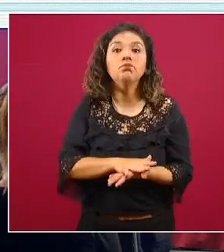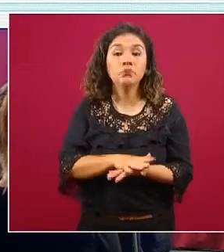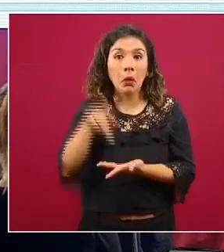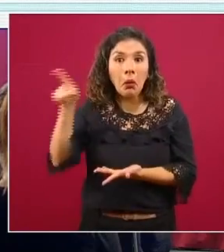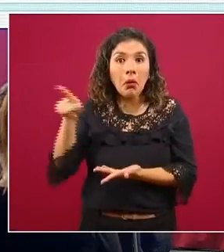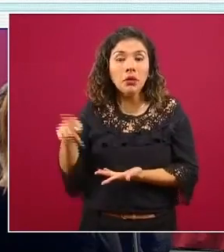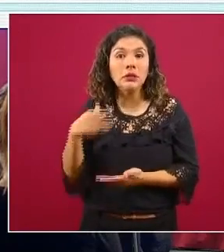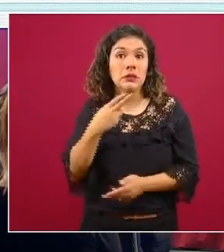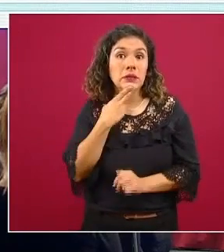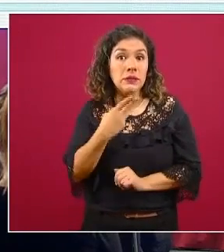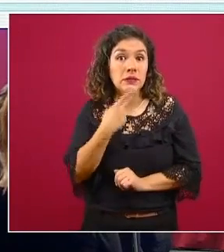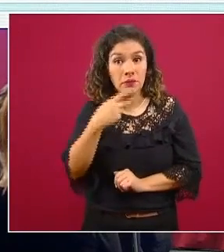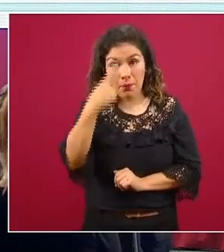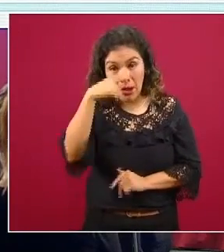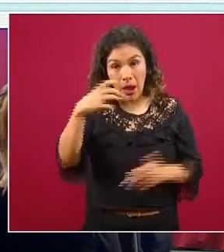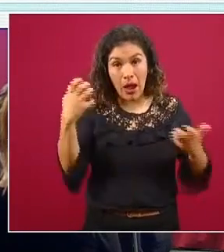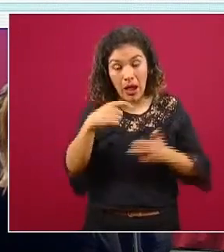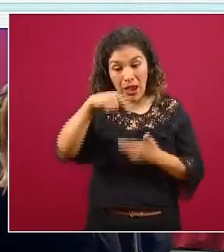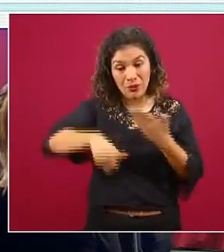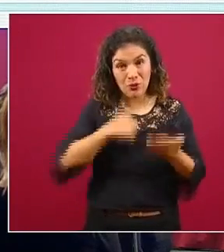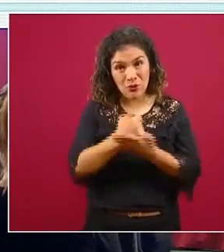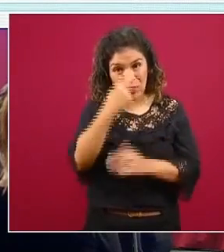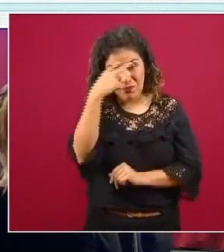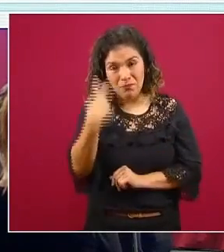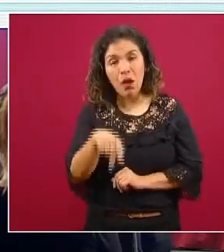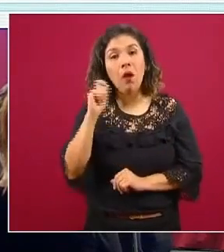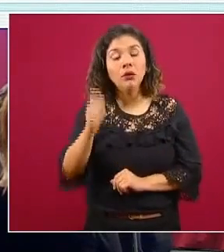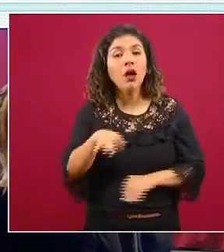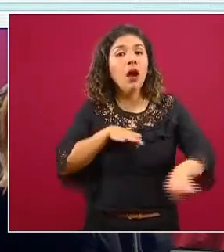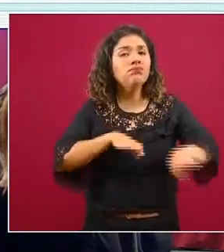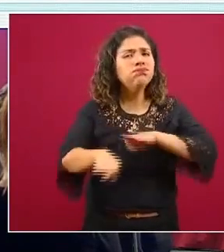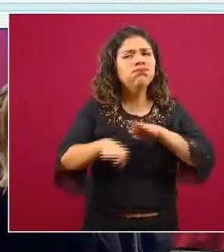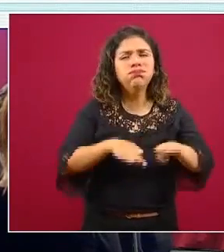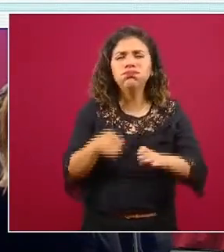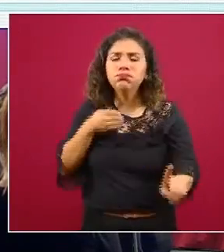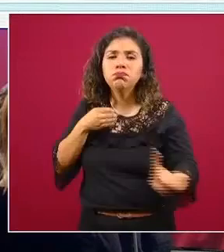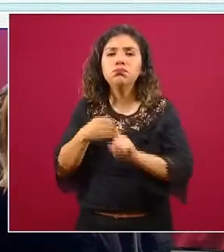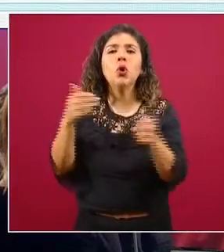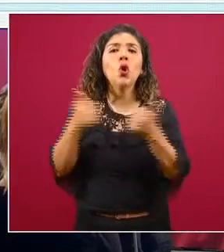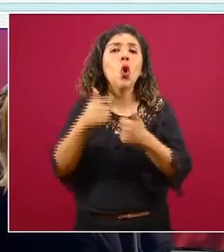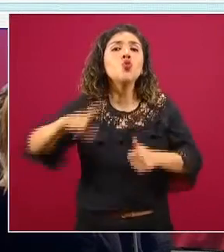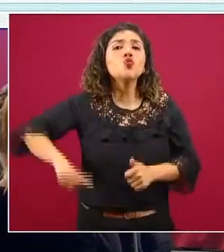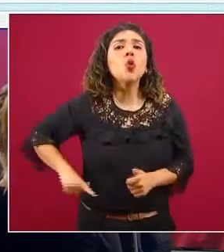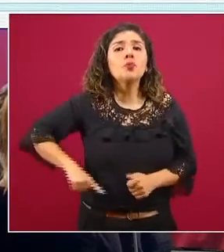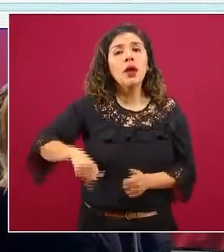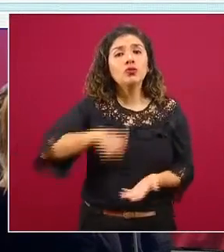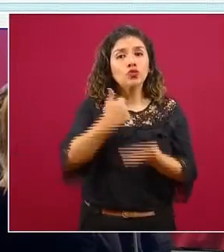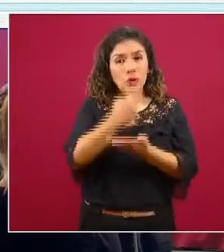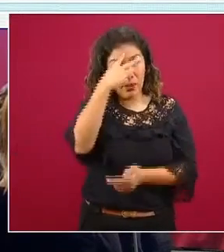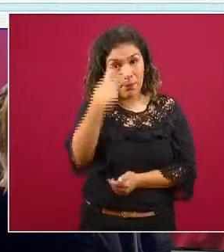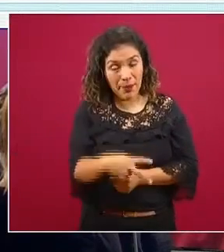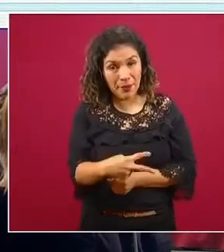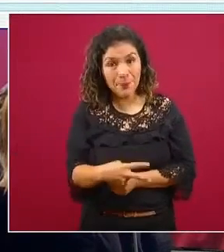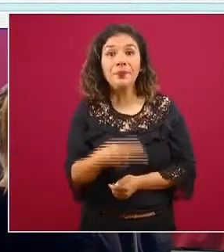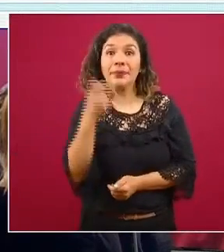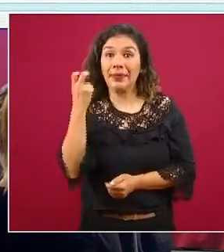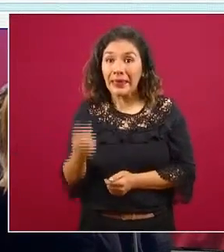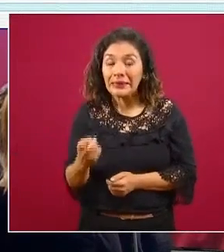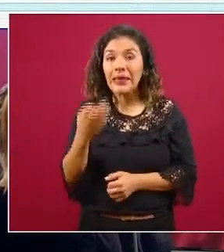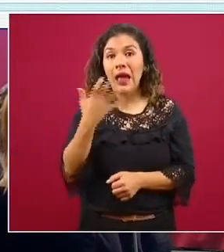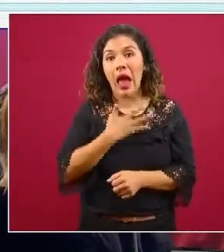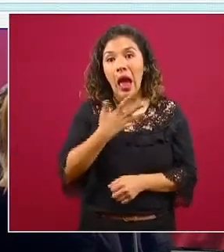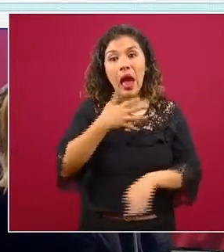ventajas que se tuvo en el ejercicio de Ciudad de México es que se trabajó directamente con el gobierno de la Ciudad de México aquí estamos trabajando